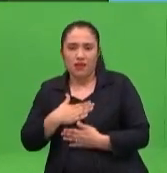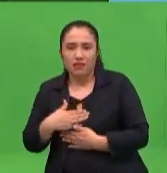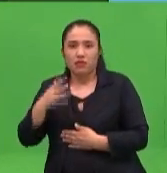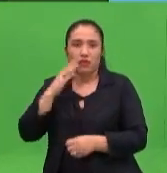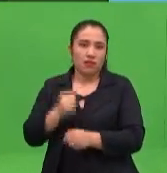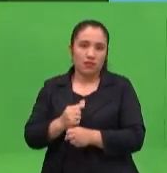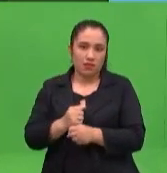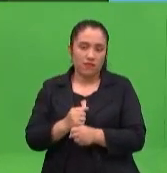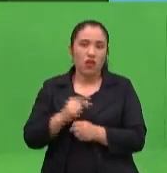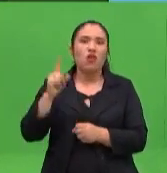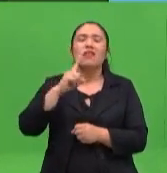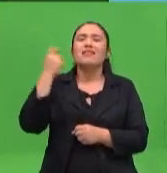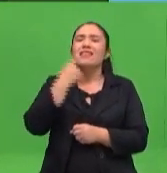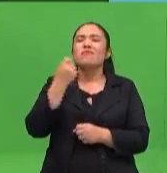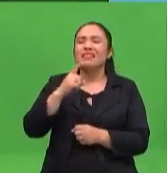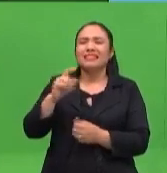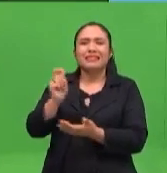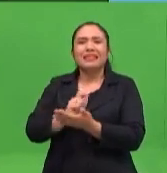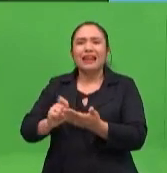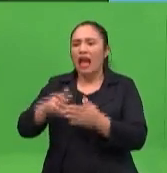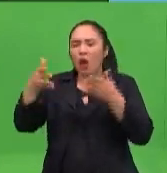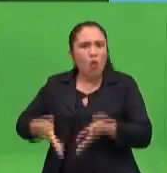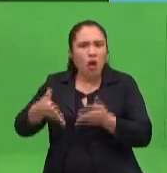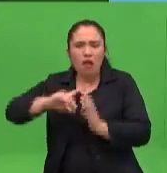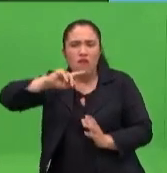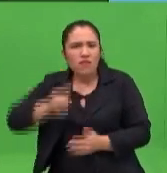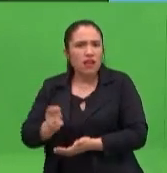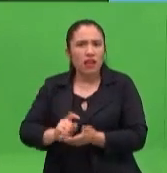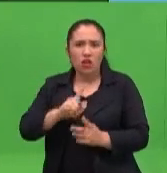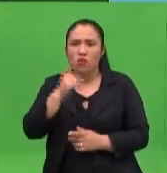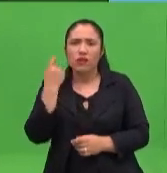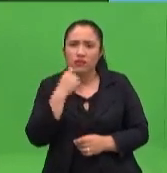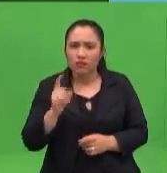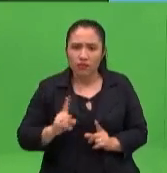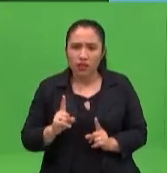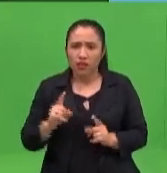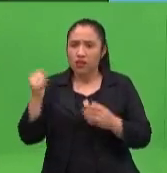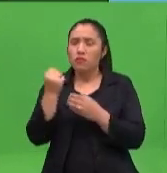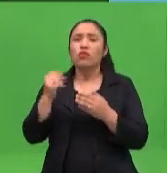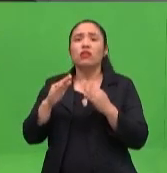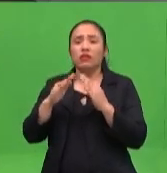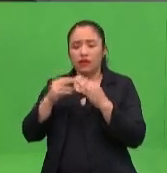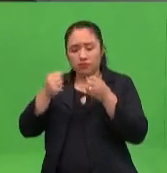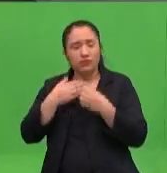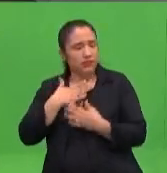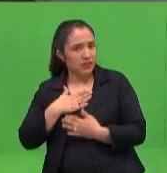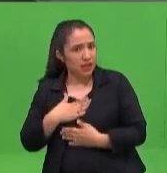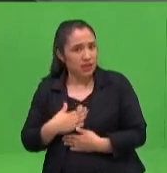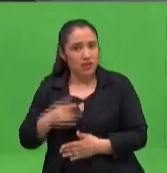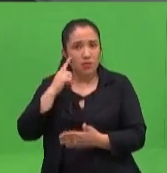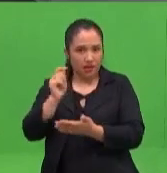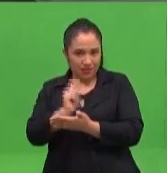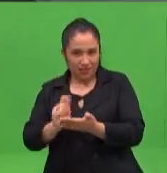en el jardín, en el patio, o quizás con la misma tarea. Pero no es lo más importante. Ese es solo un medio. ¿Pero la tarea no